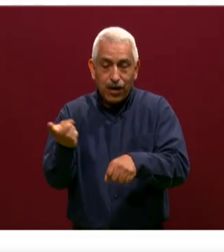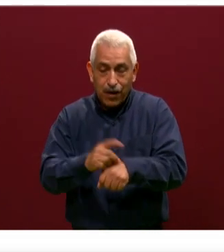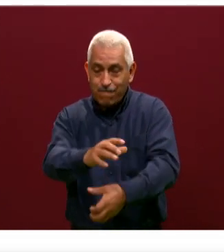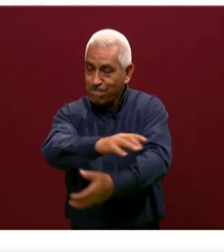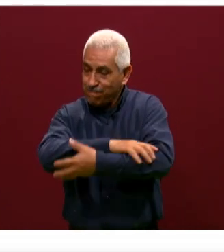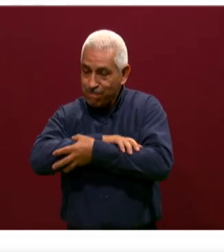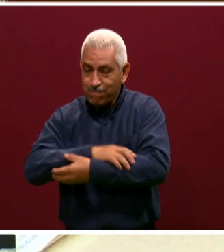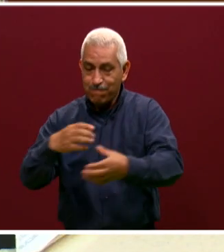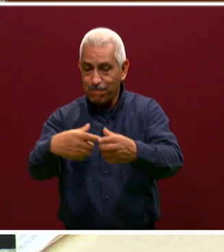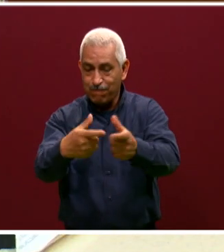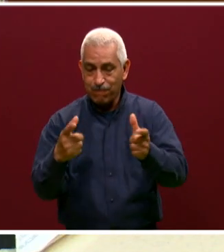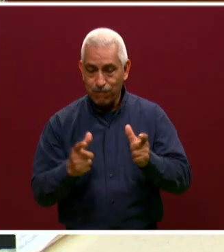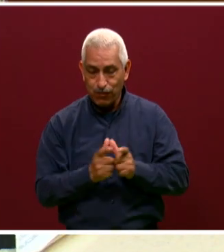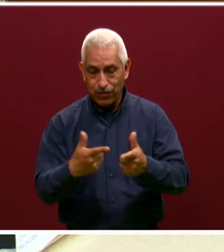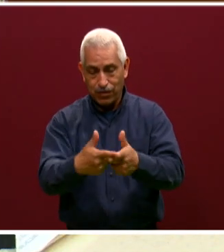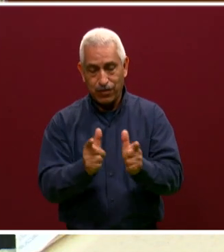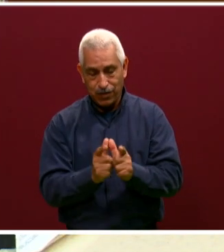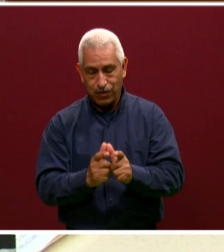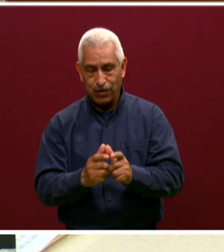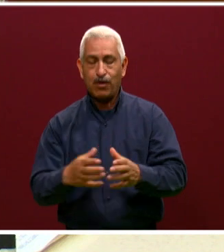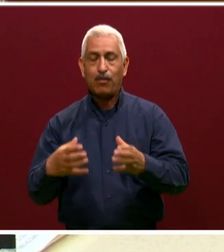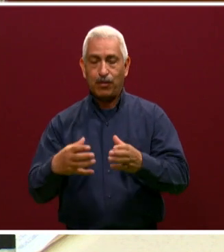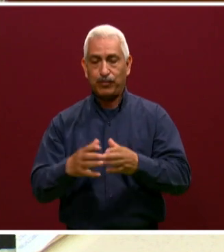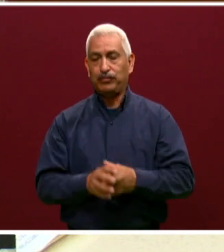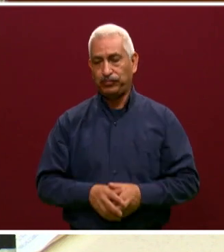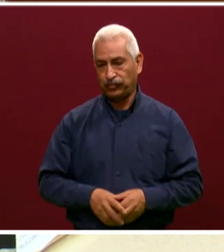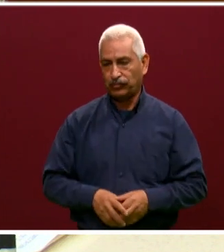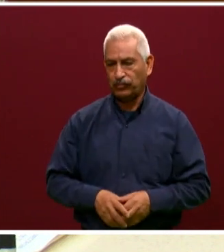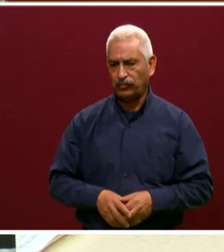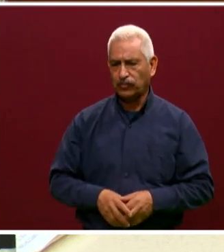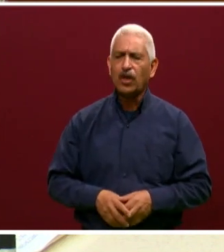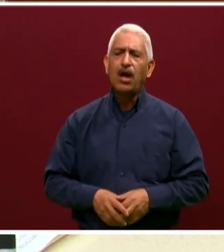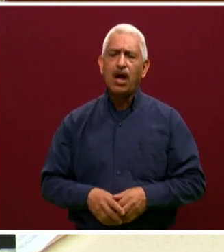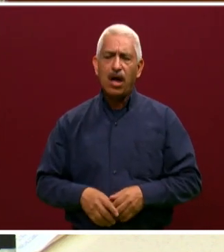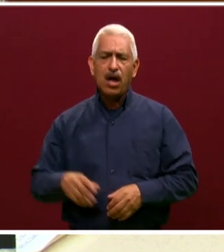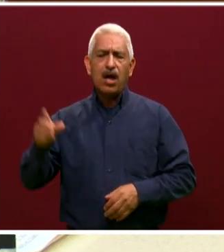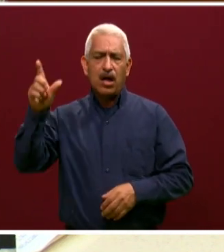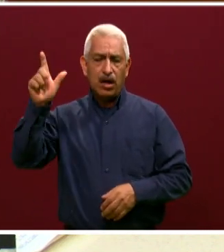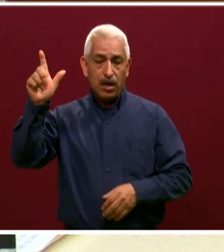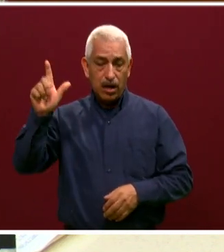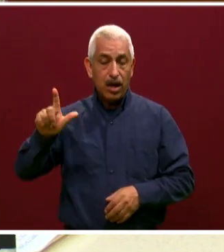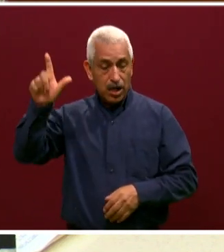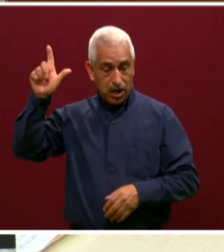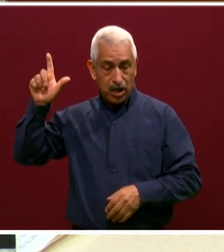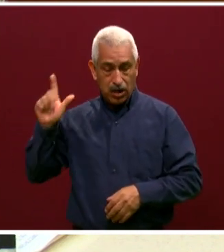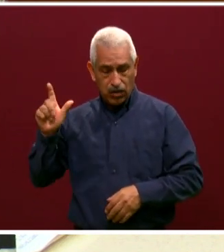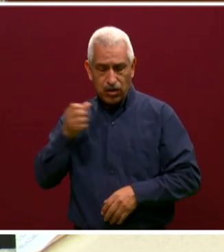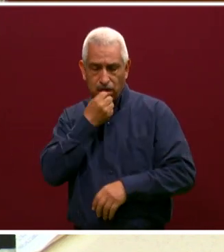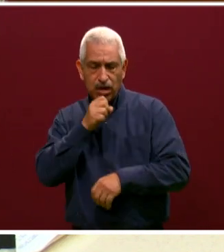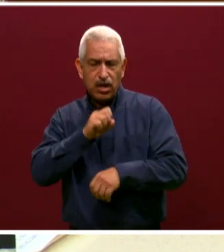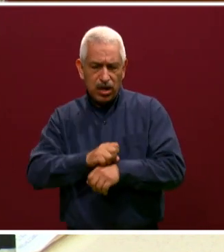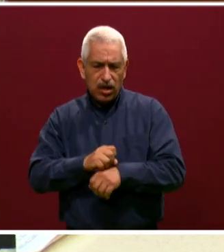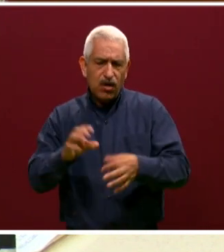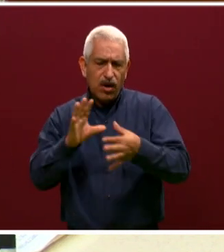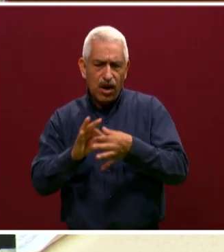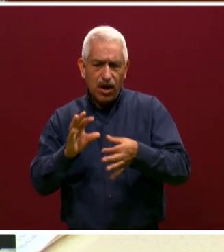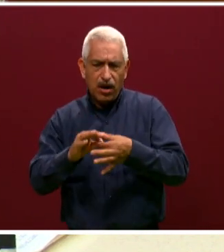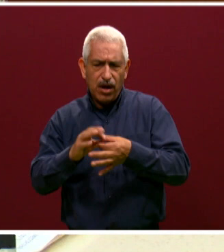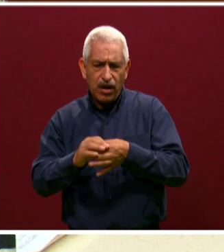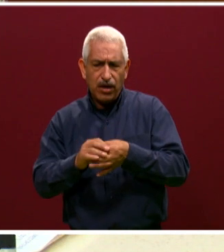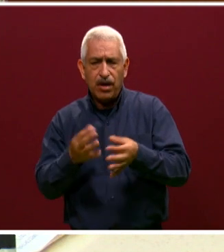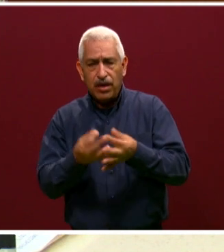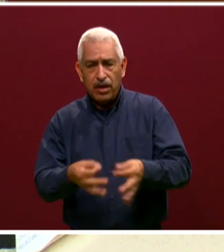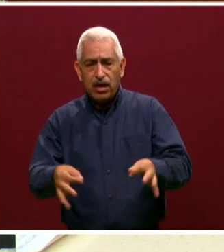comunitario. Y en estos días, desde el lunes, que el secretario de Educación estuvo con nosotros, el doctor Militón Lozano, hablándonos de la